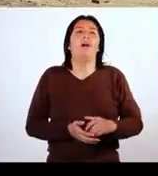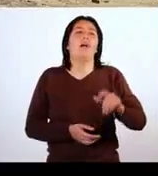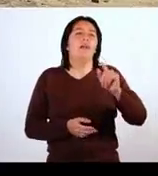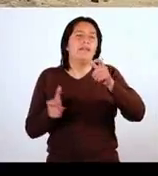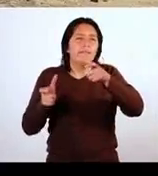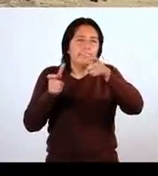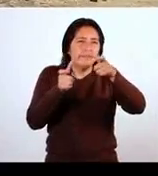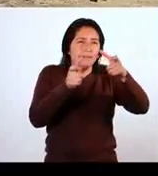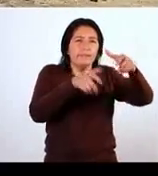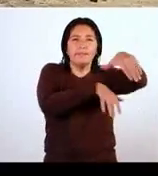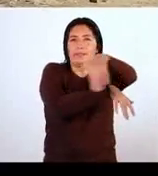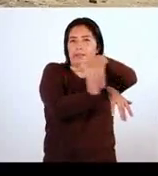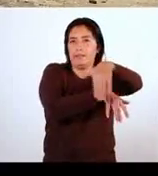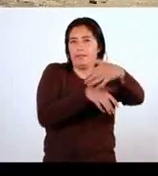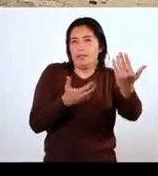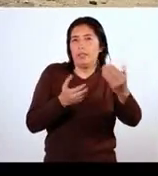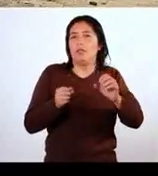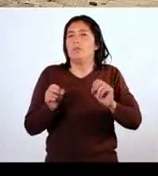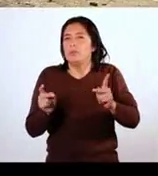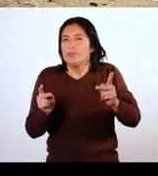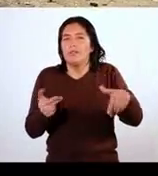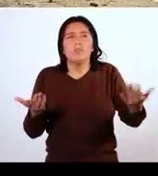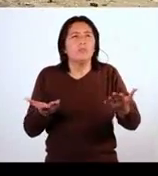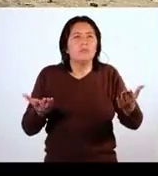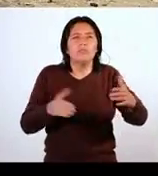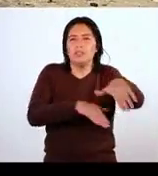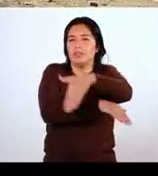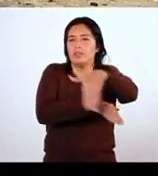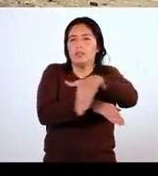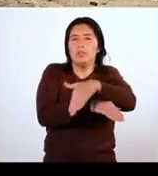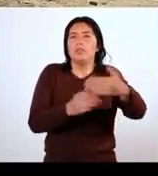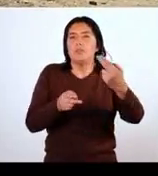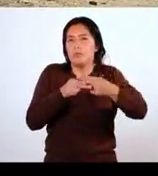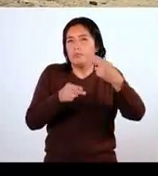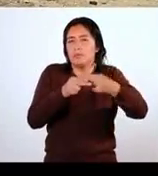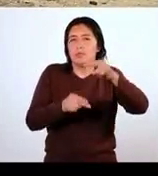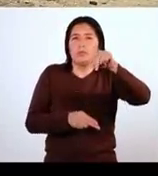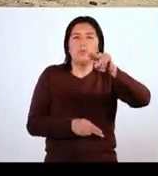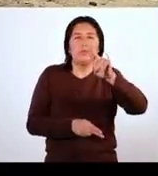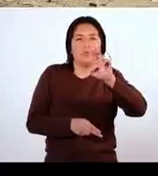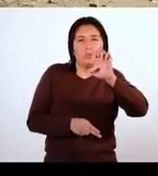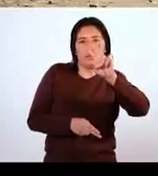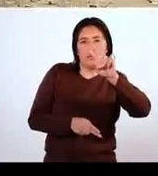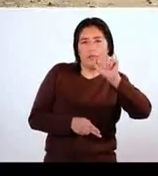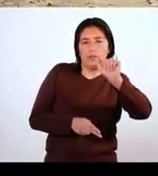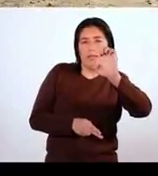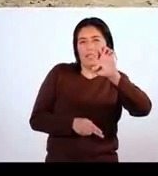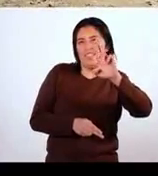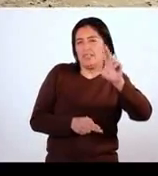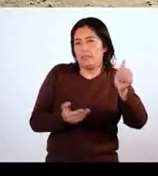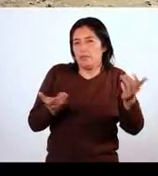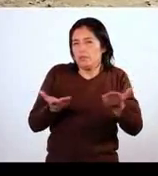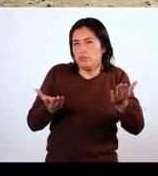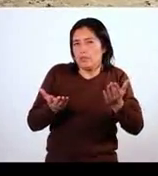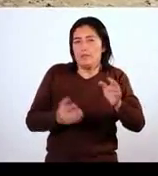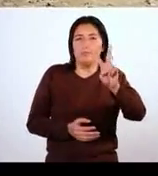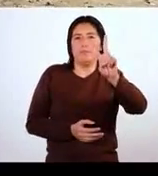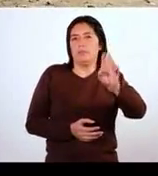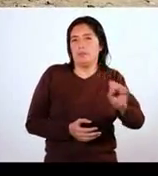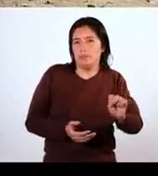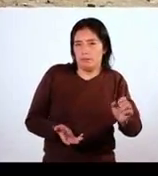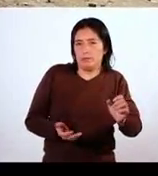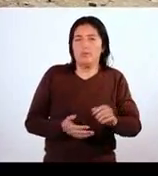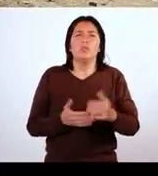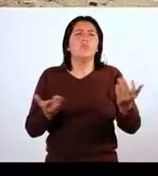Testigos de la Calle, en esta oportunidad nos encontramos en la urbanización Nueva Era del distrito de Villa El Salvador.